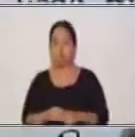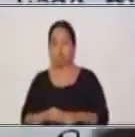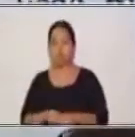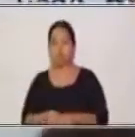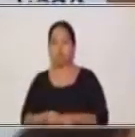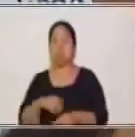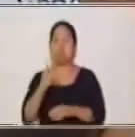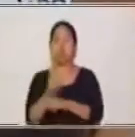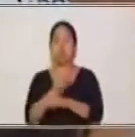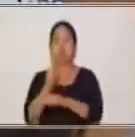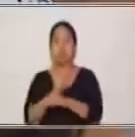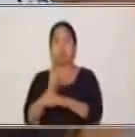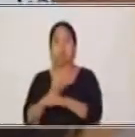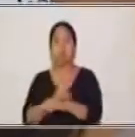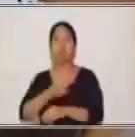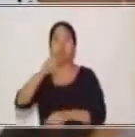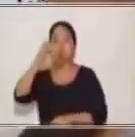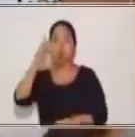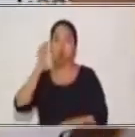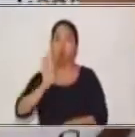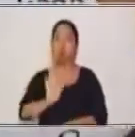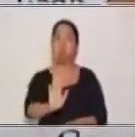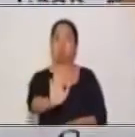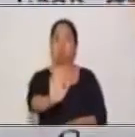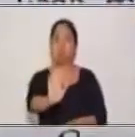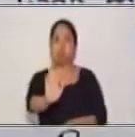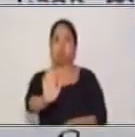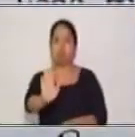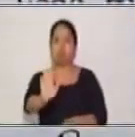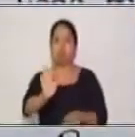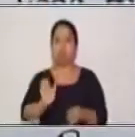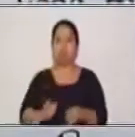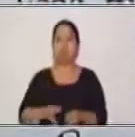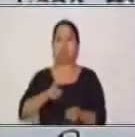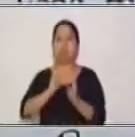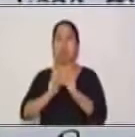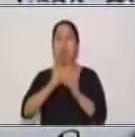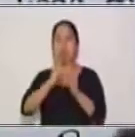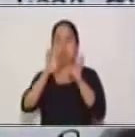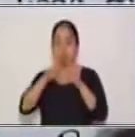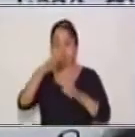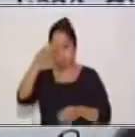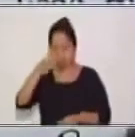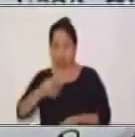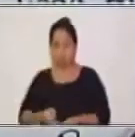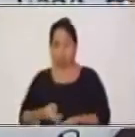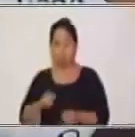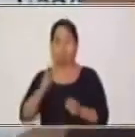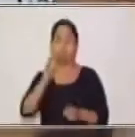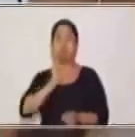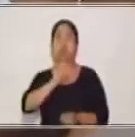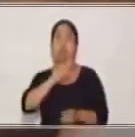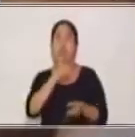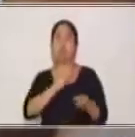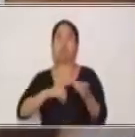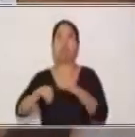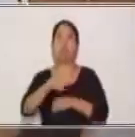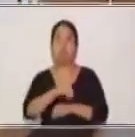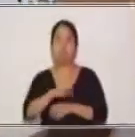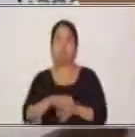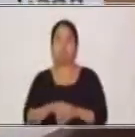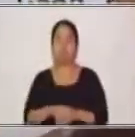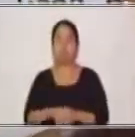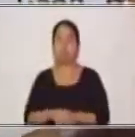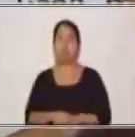el usted, que es en un caso formal, como ya te lo había mencionado, el verbo también cambia. Entonces decimos,